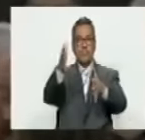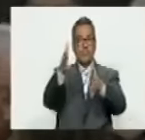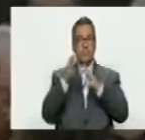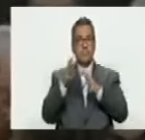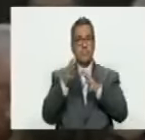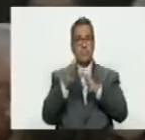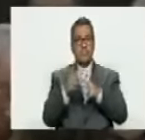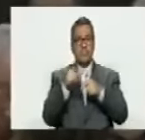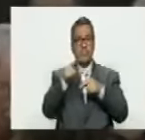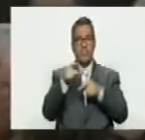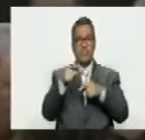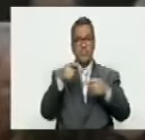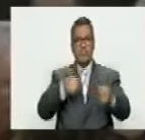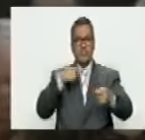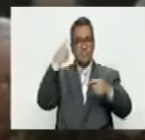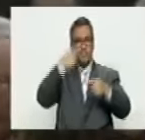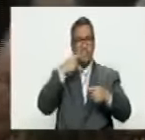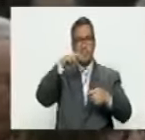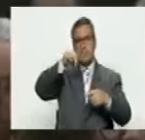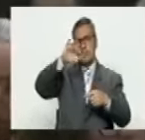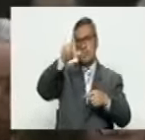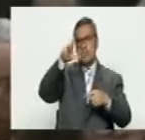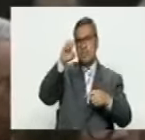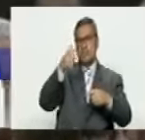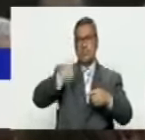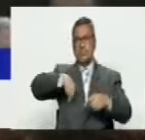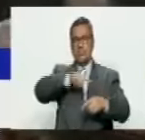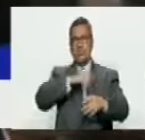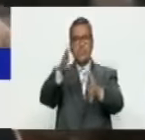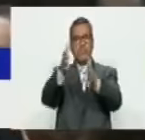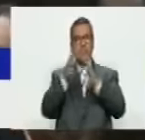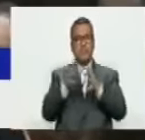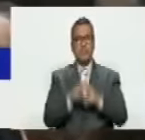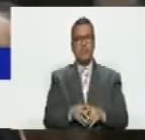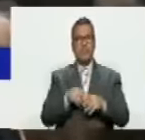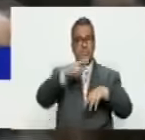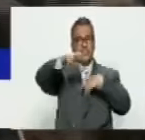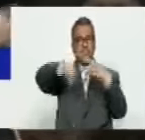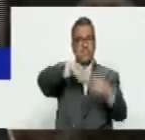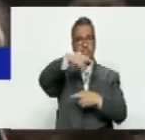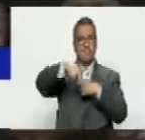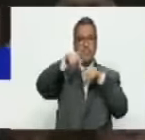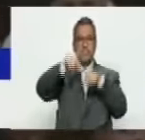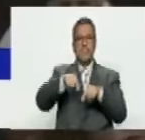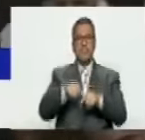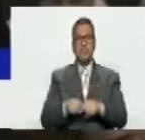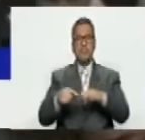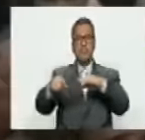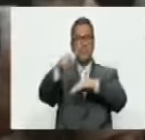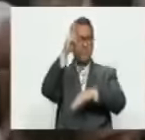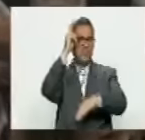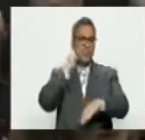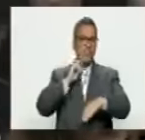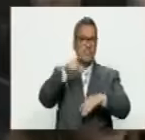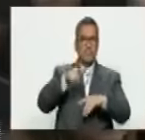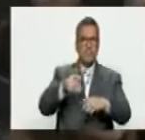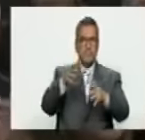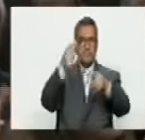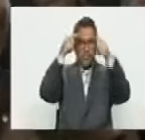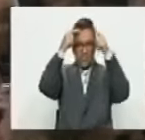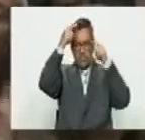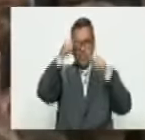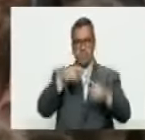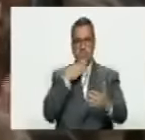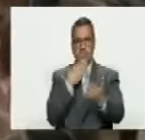neoliberalismo terrorista de mi ley, o ganamos nosotros, los revolucionarios, los bolivarianos, los chavistas.